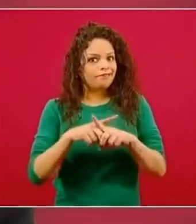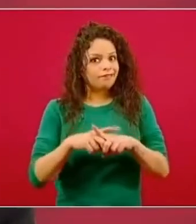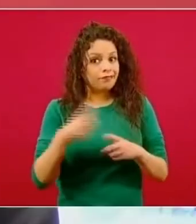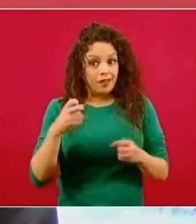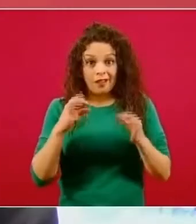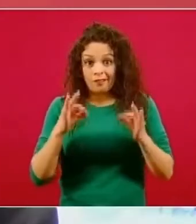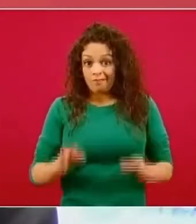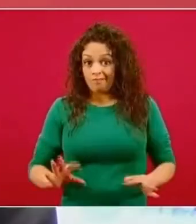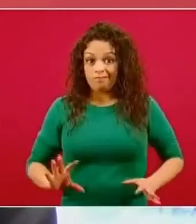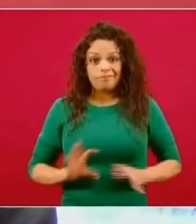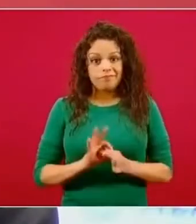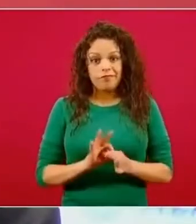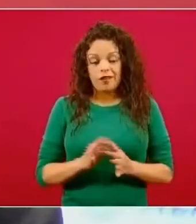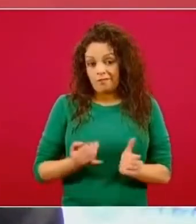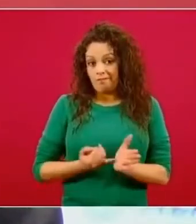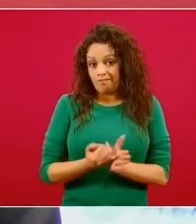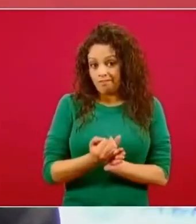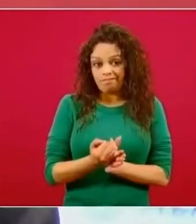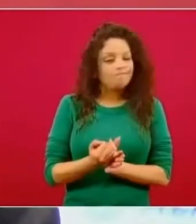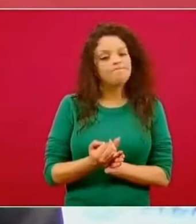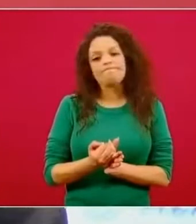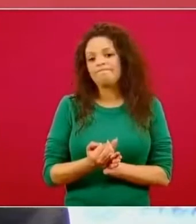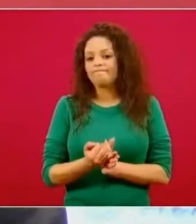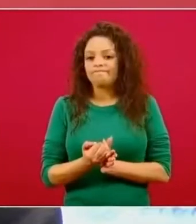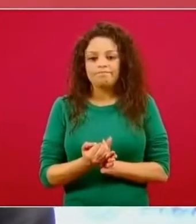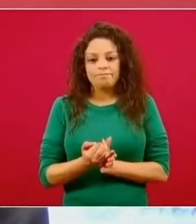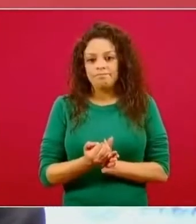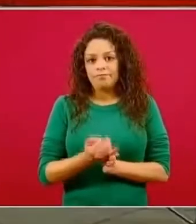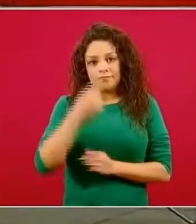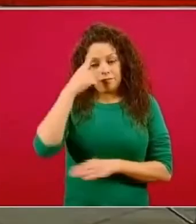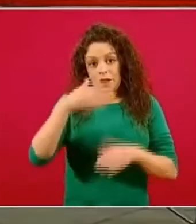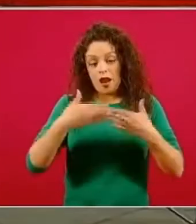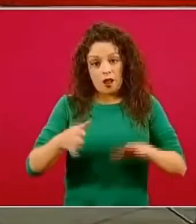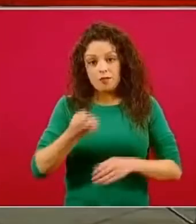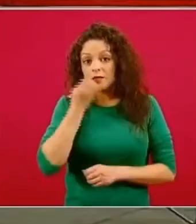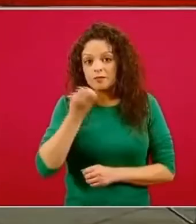decisión inmediata abrir las escuelas.